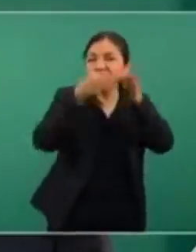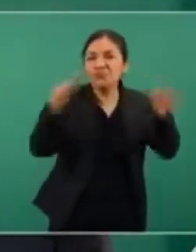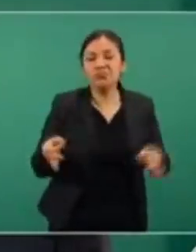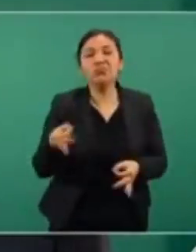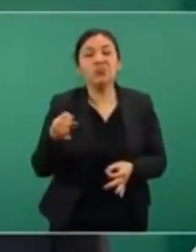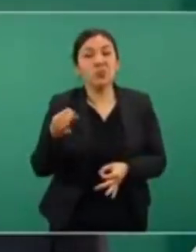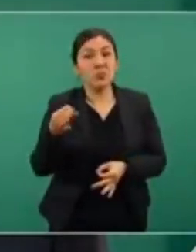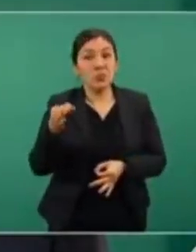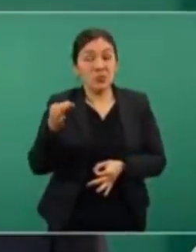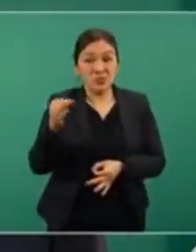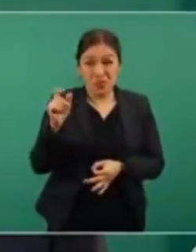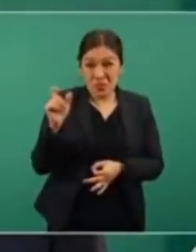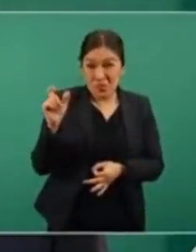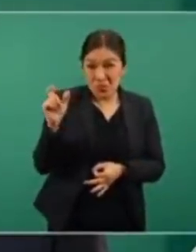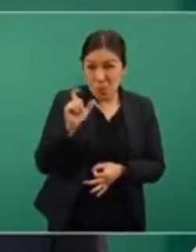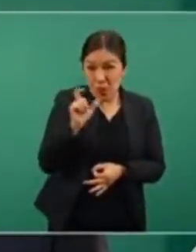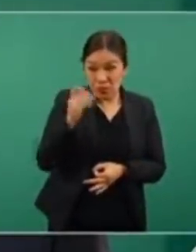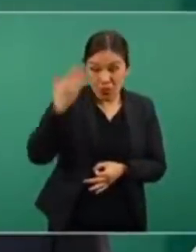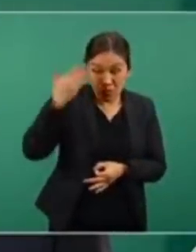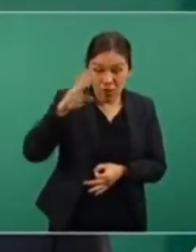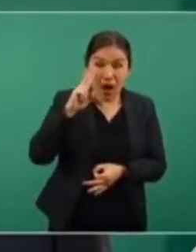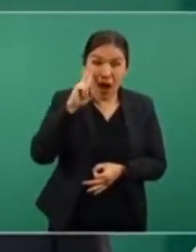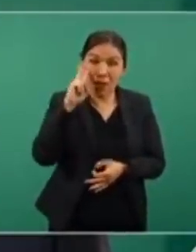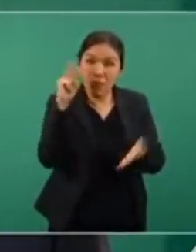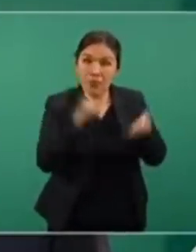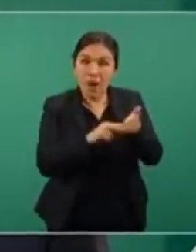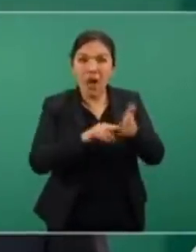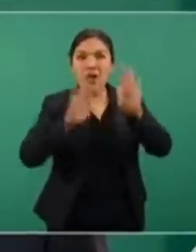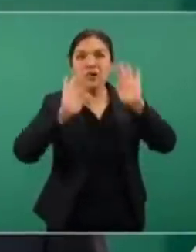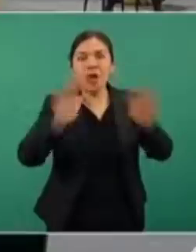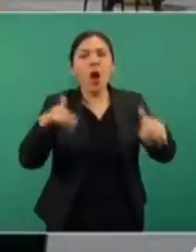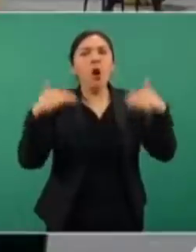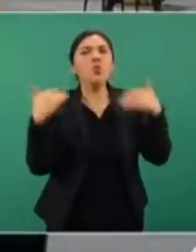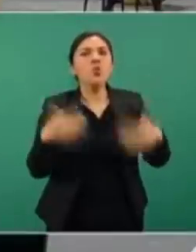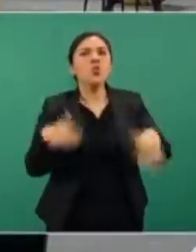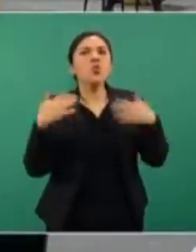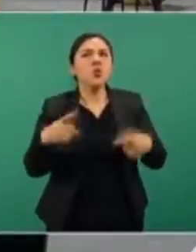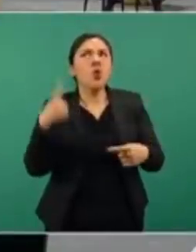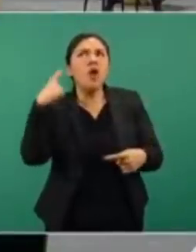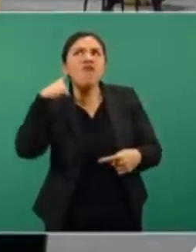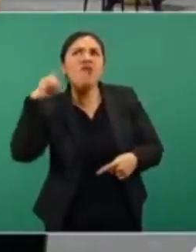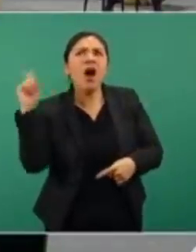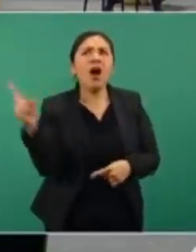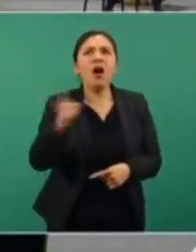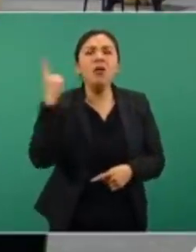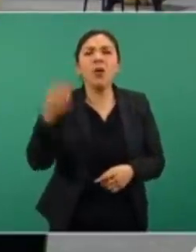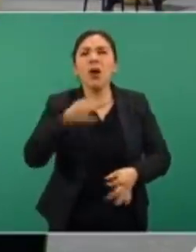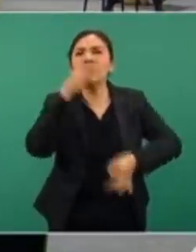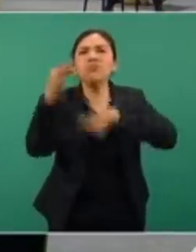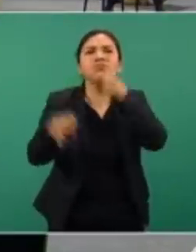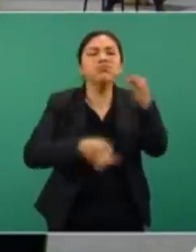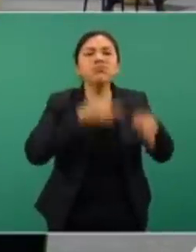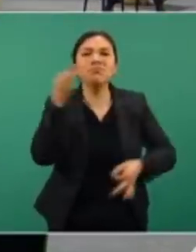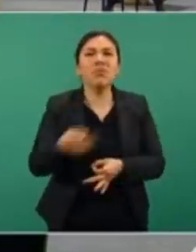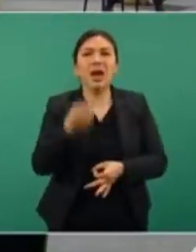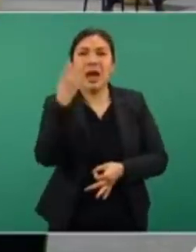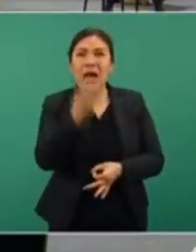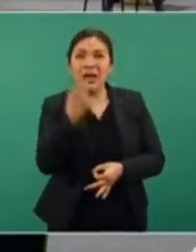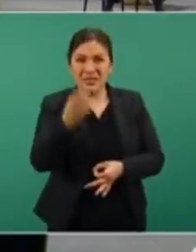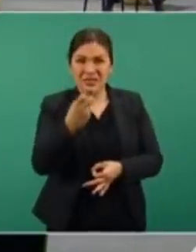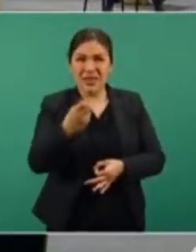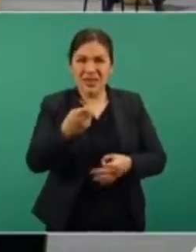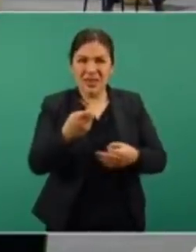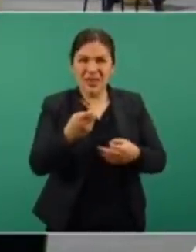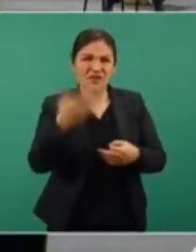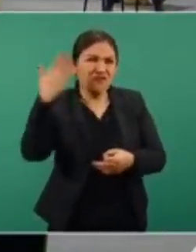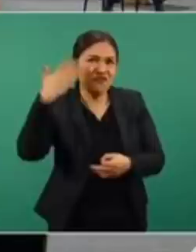se dio a conocer que había este operativo